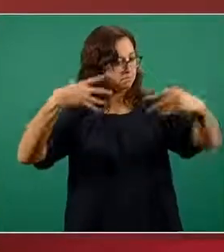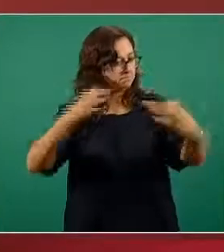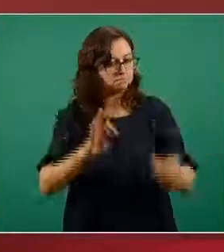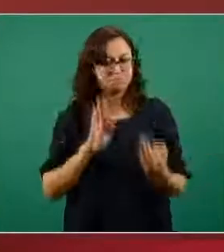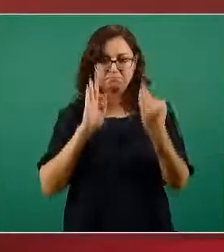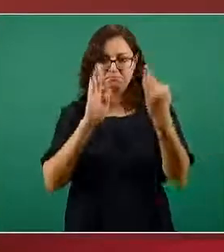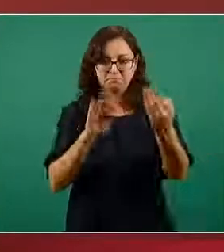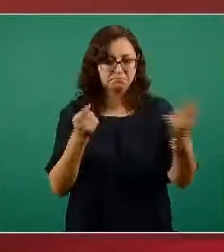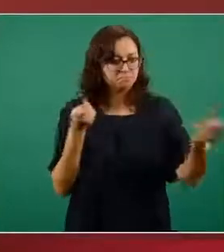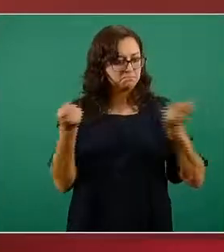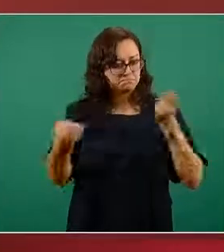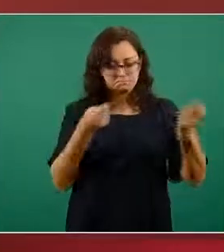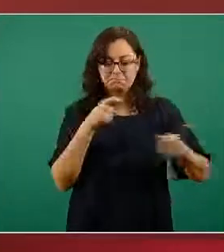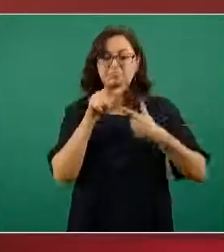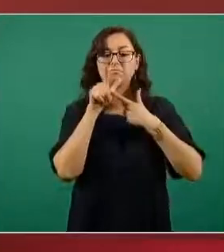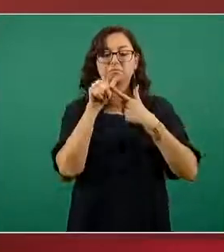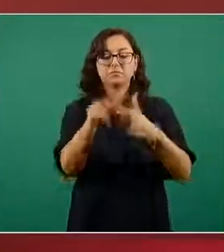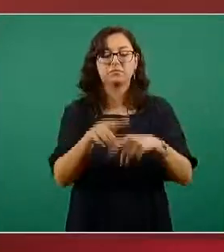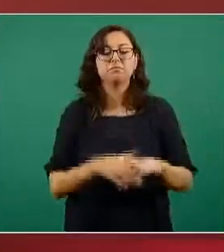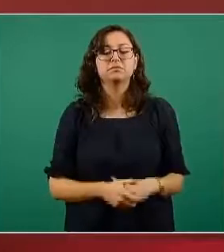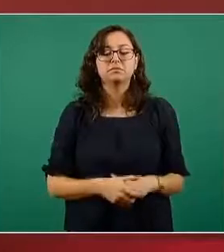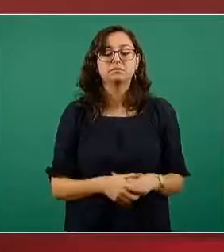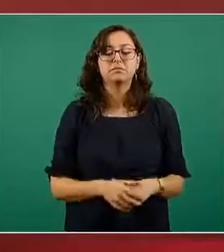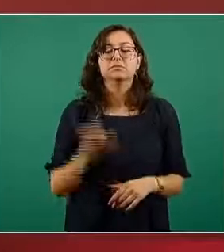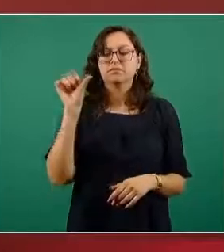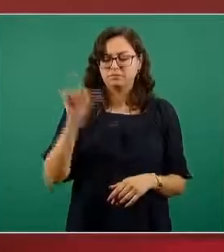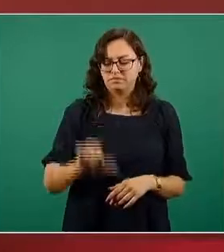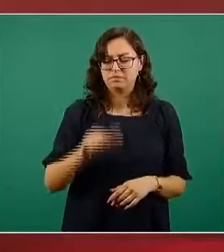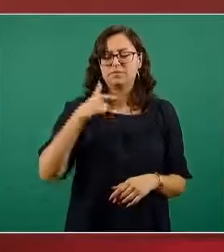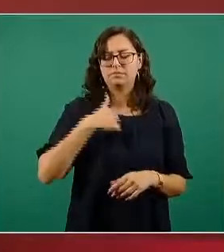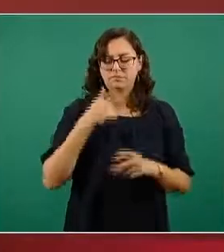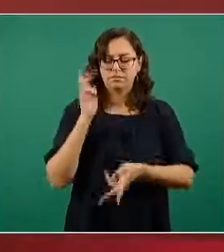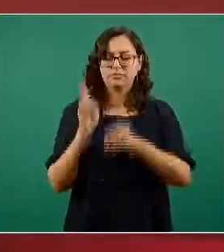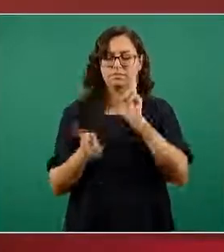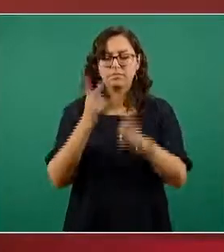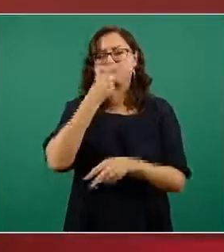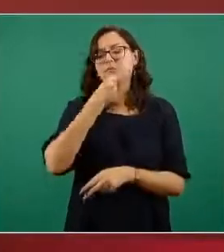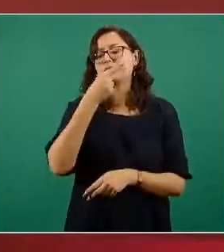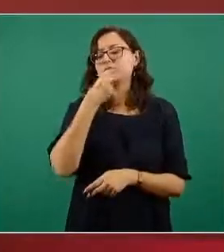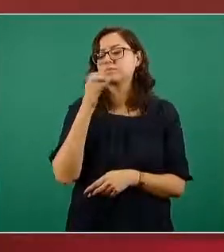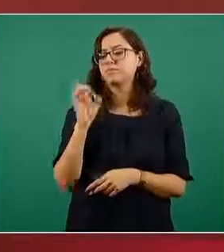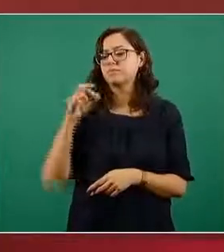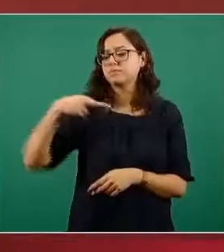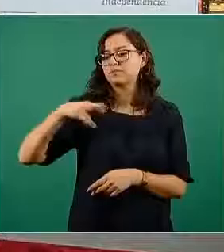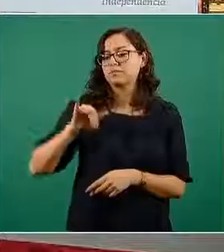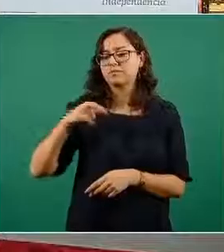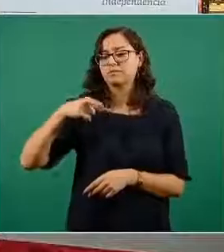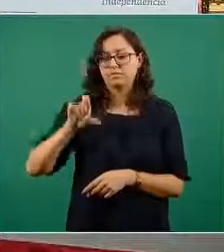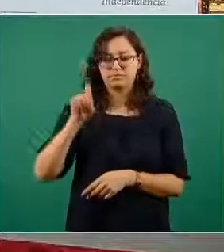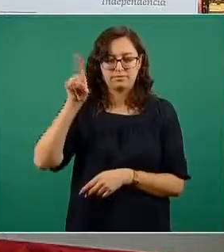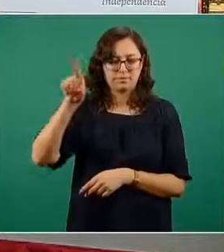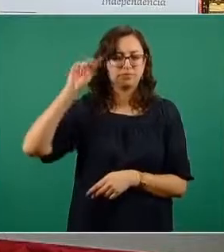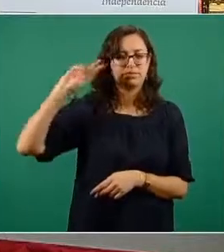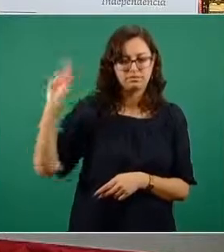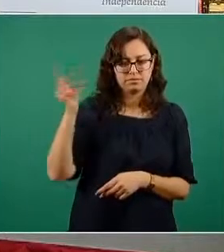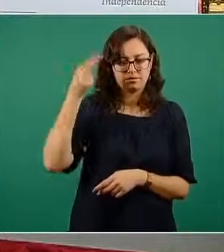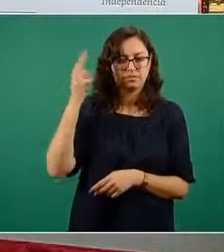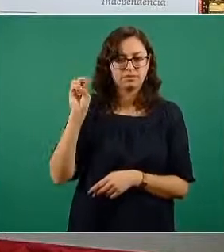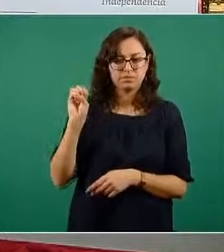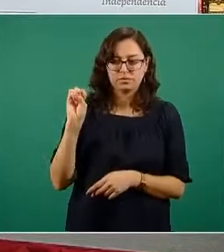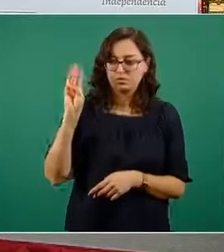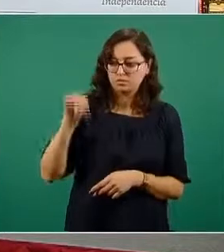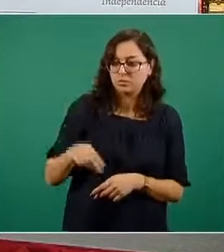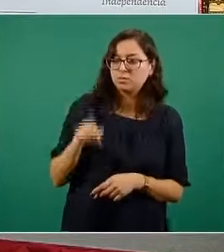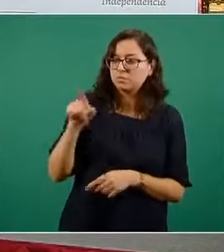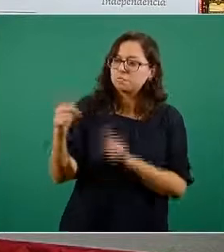nuestro muy respetado doctor Enrique Graue al respecto de lo que él había comentado ayer en ese seminario y